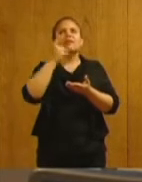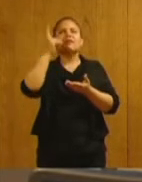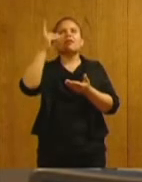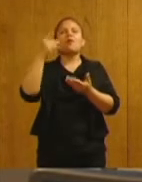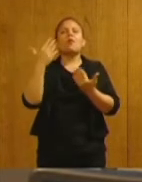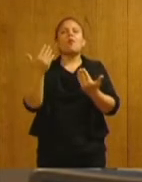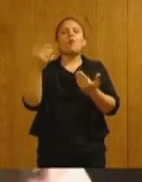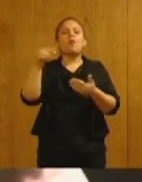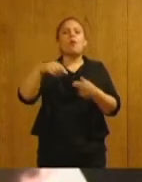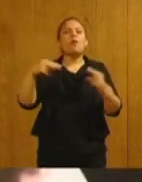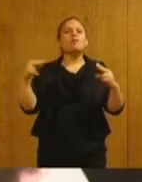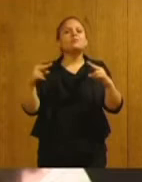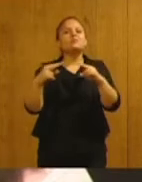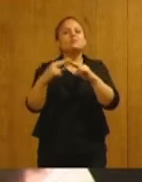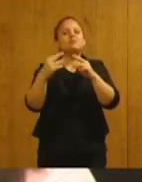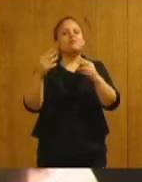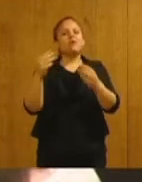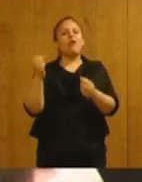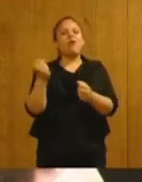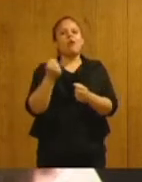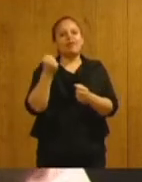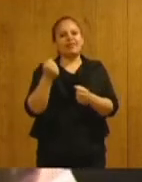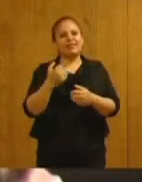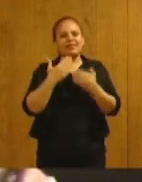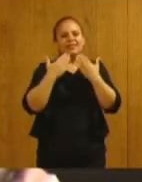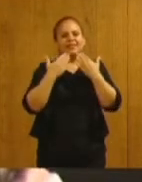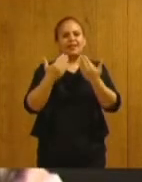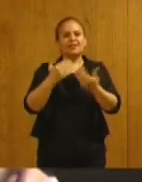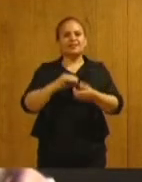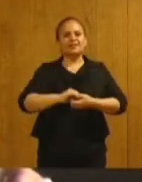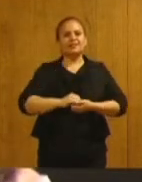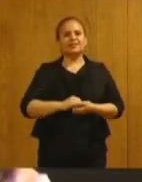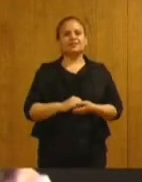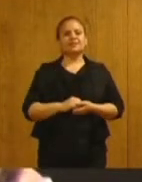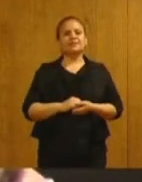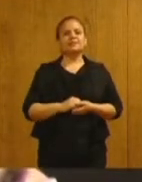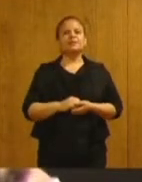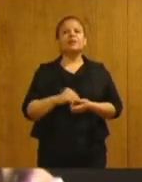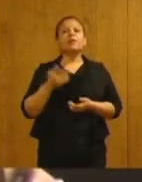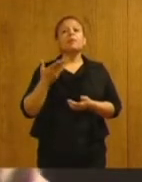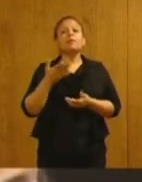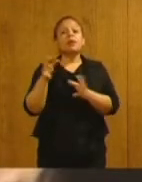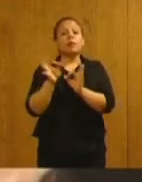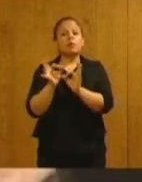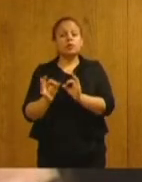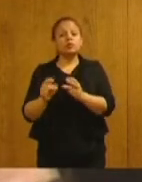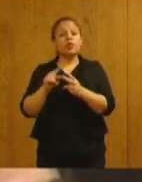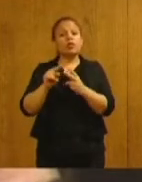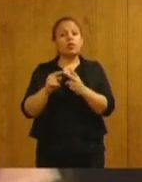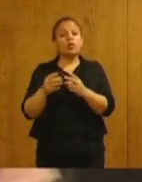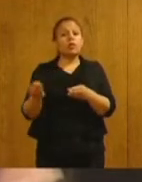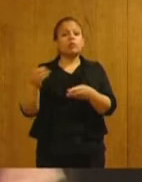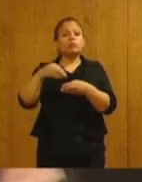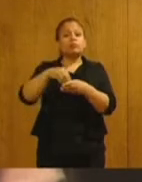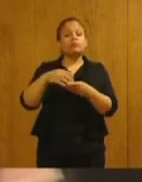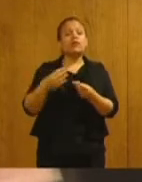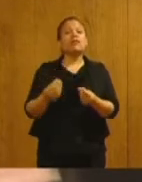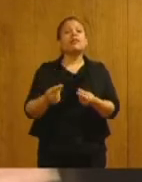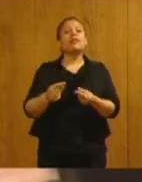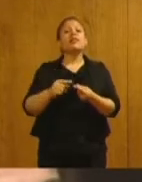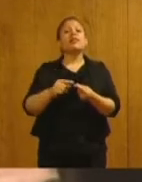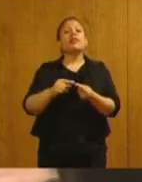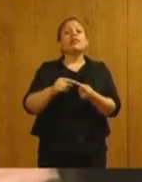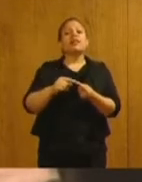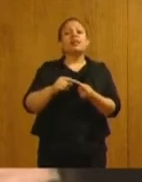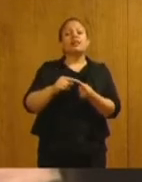Dios la posibilidad de reencontrarnos. Es para solicitar, por favor, la incorporación de dos expedientes al boletín